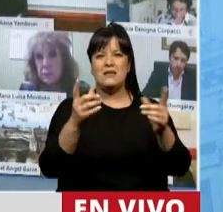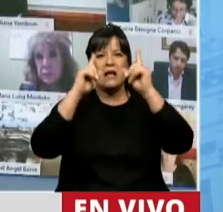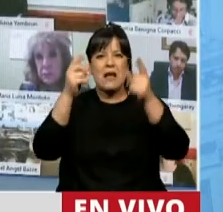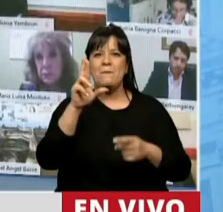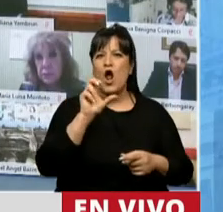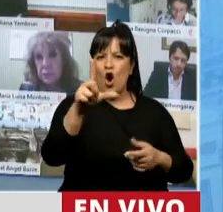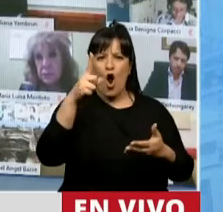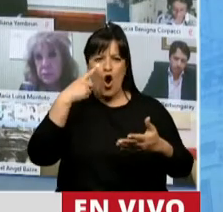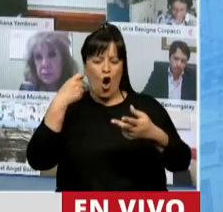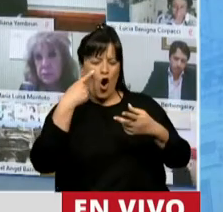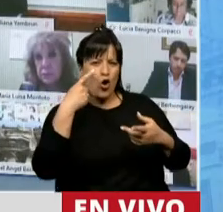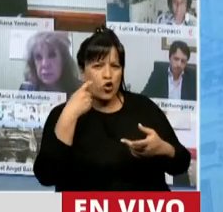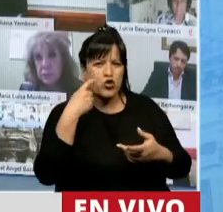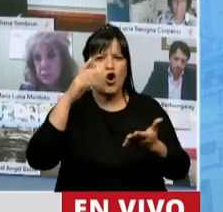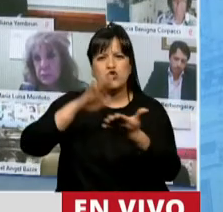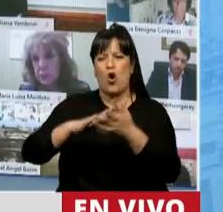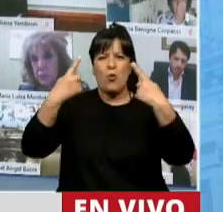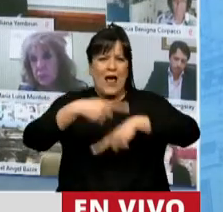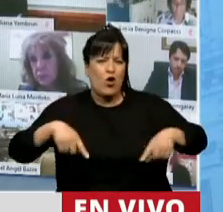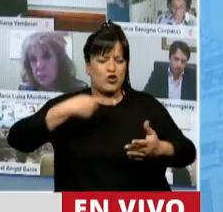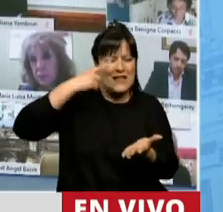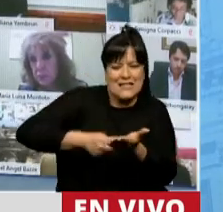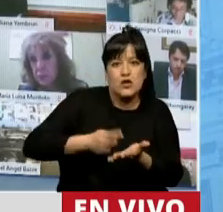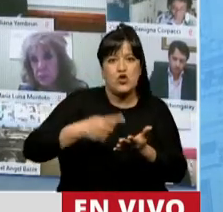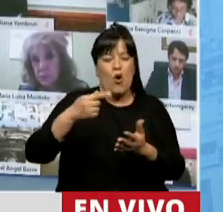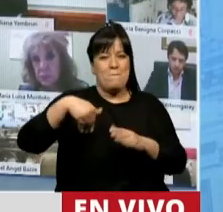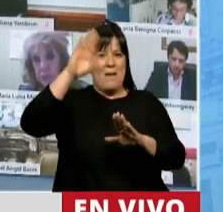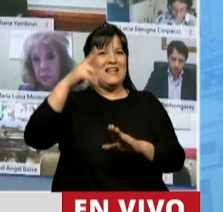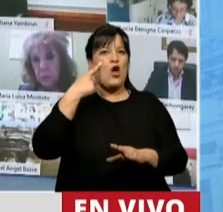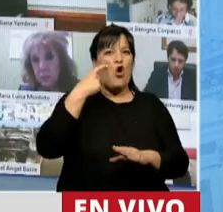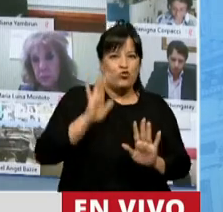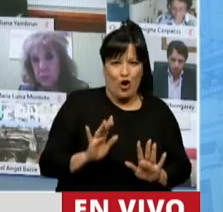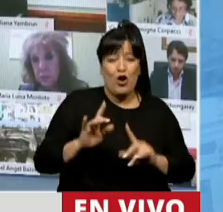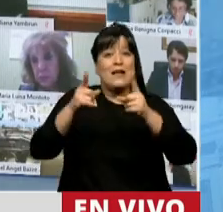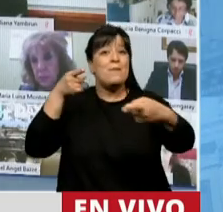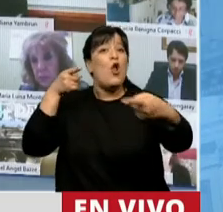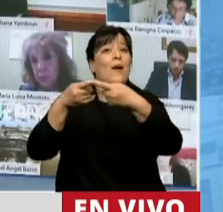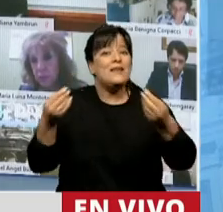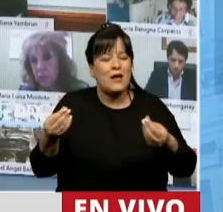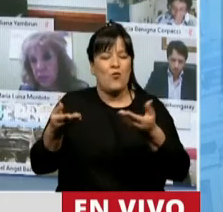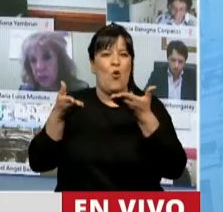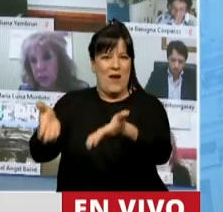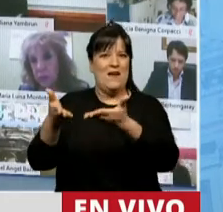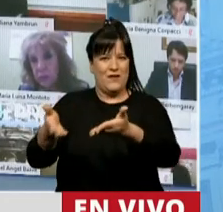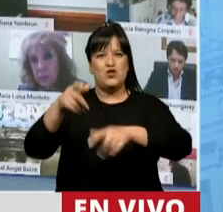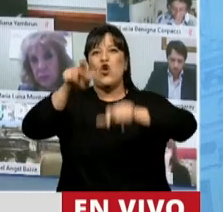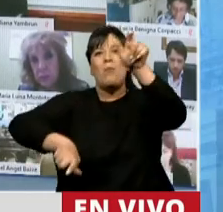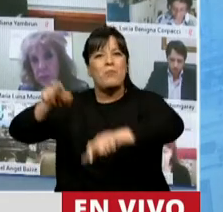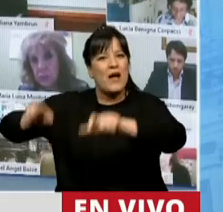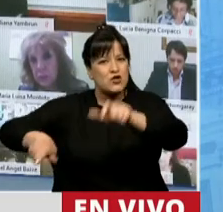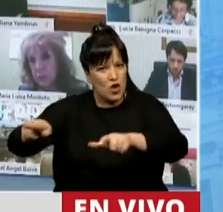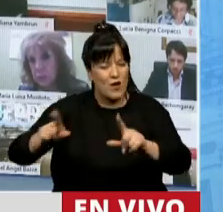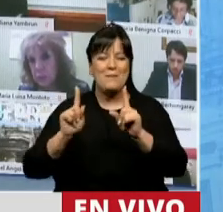control sobre las decisiones administrativas y judiciales y procurará beneficiar a sectores de la población